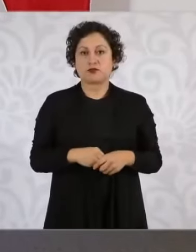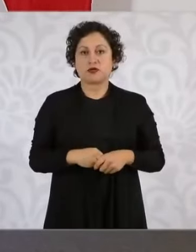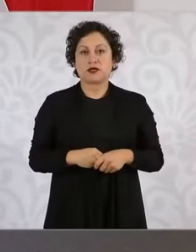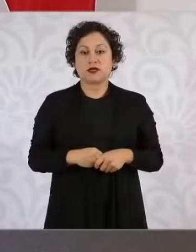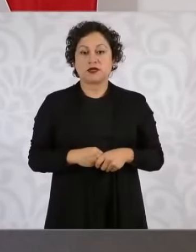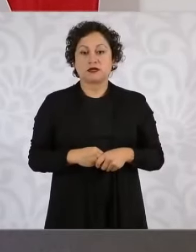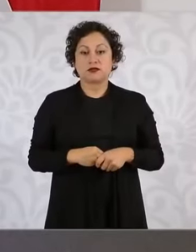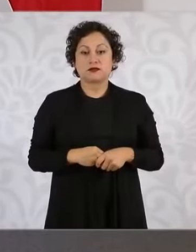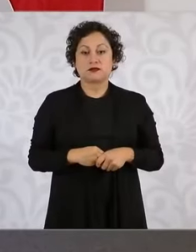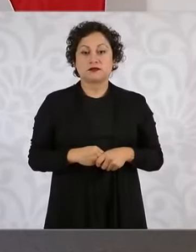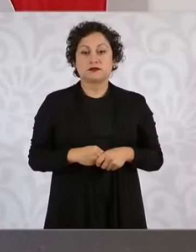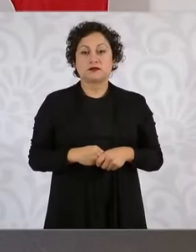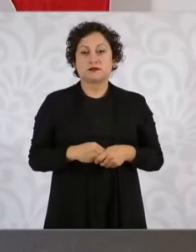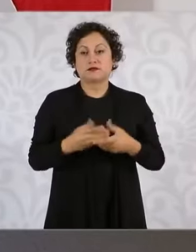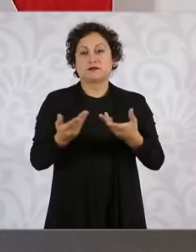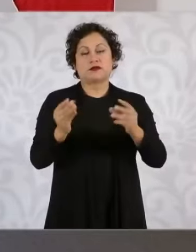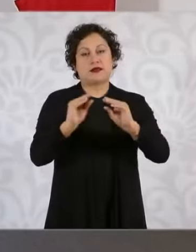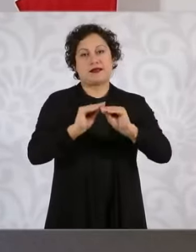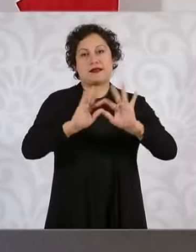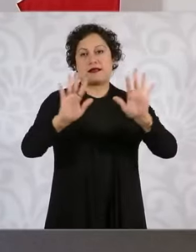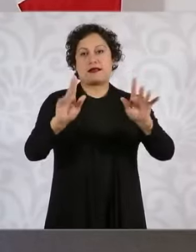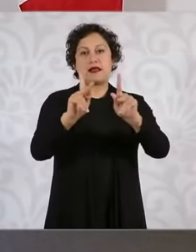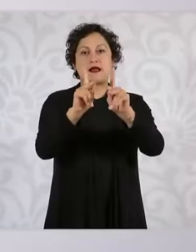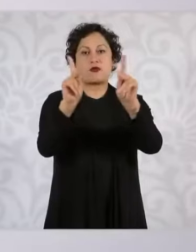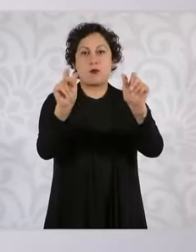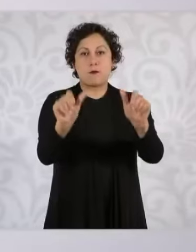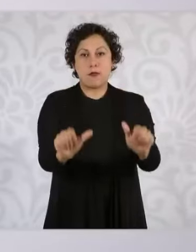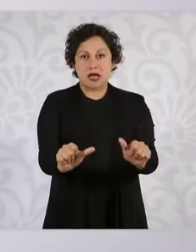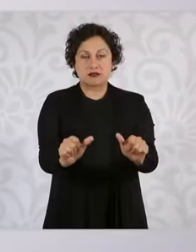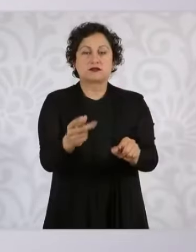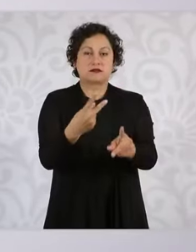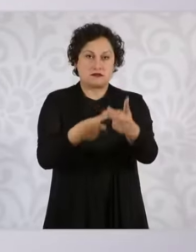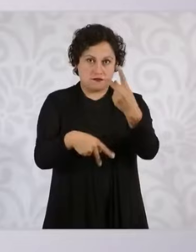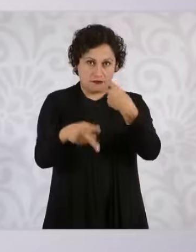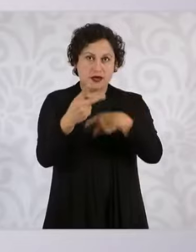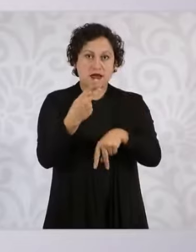Por supuesto que la paz, pues, es fruto de esa justicia social.